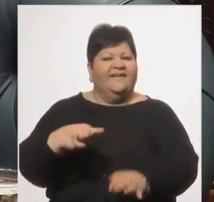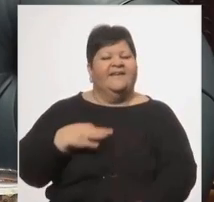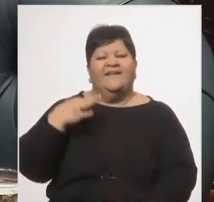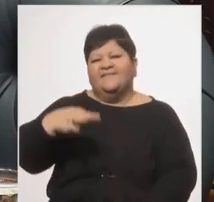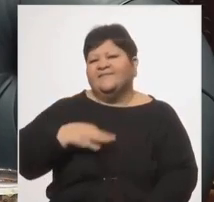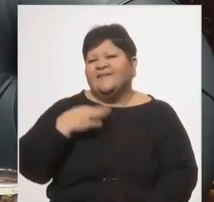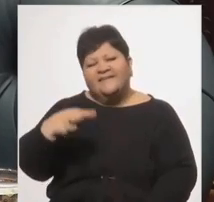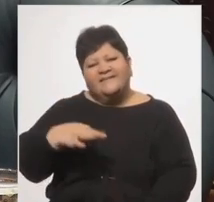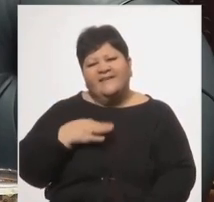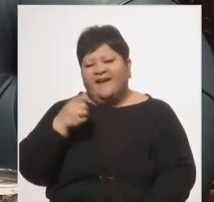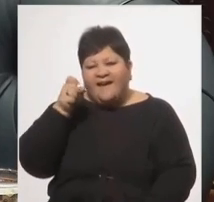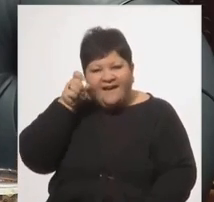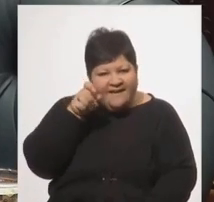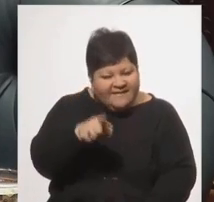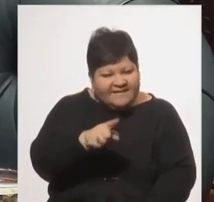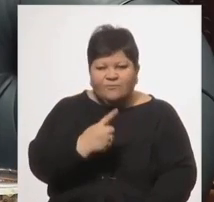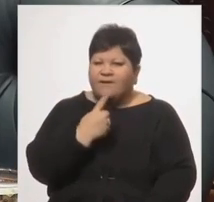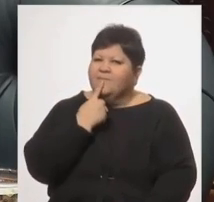injusticias.